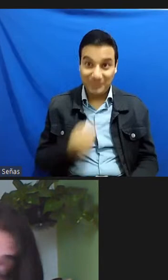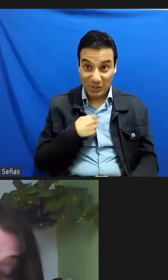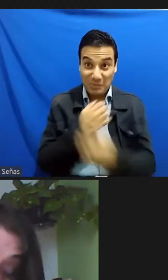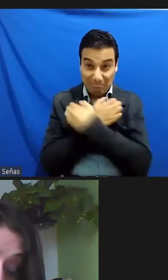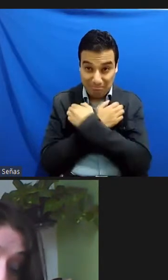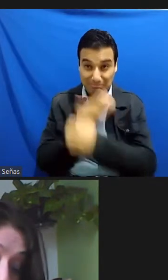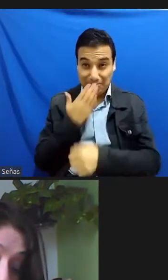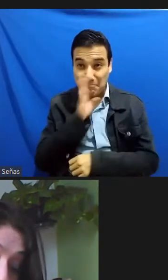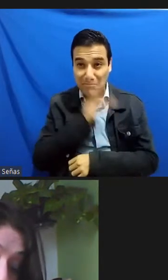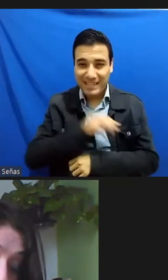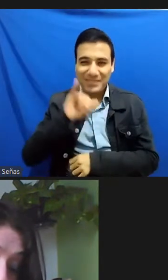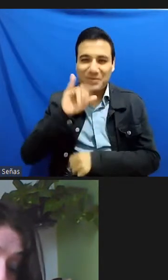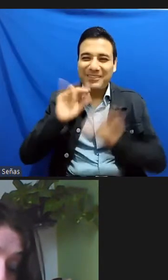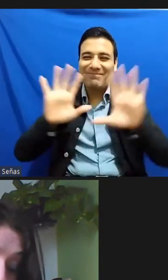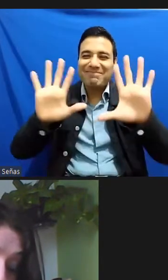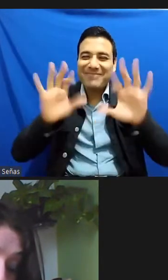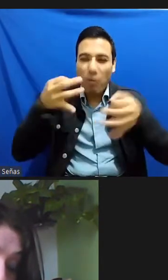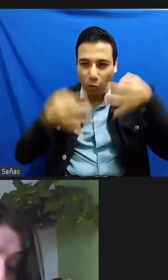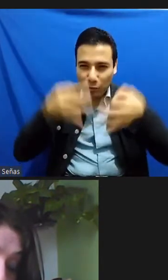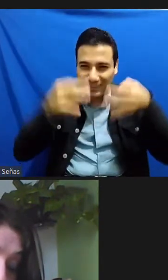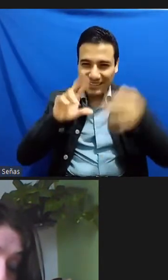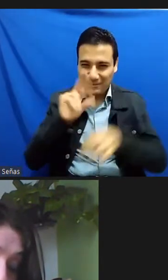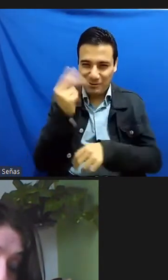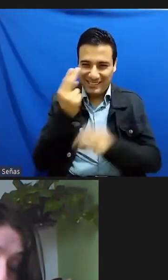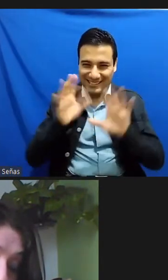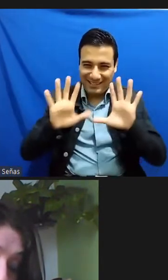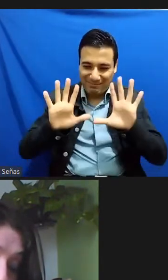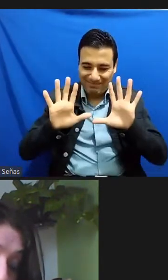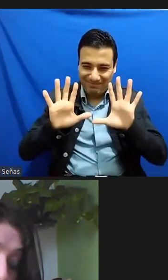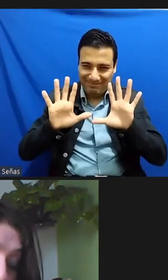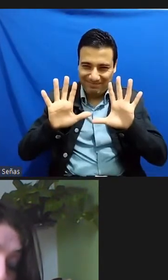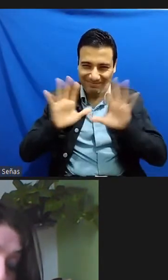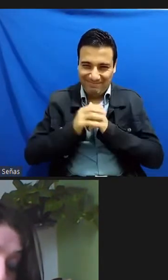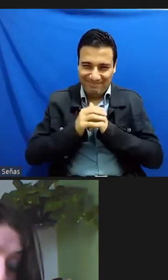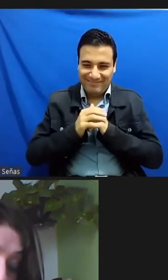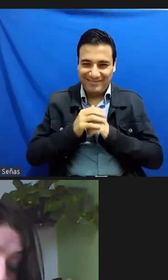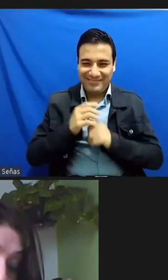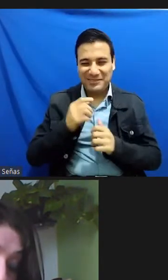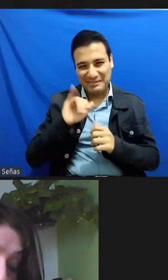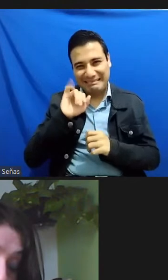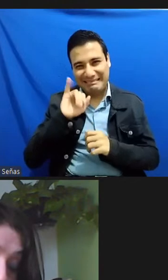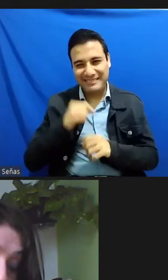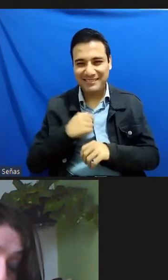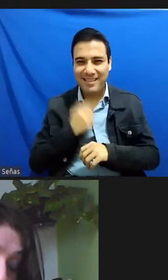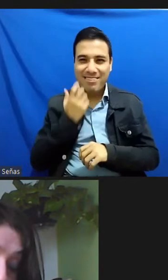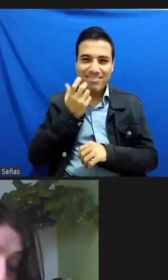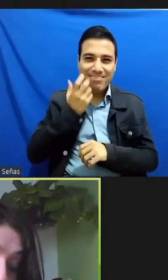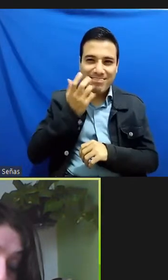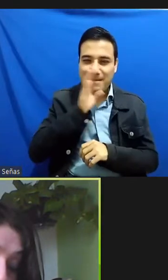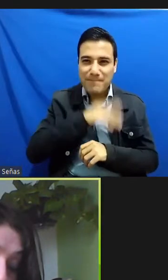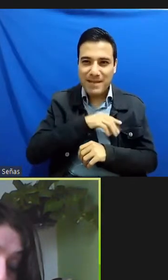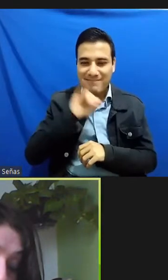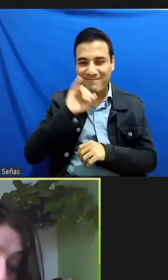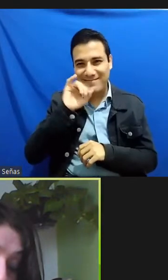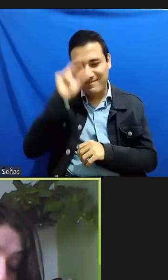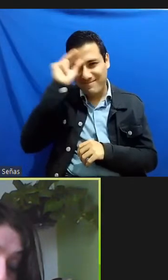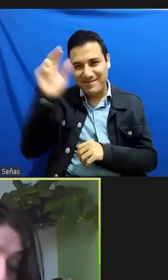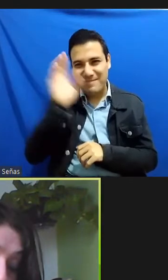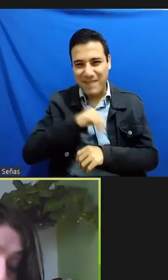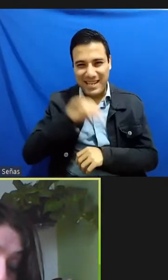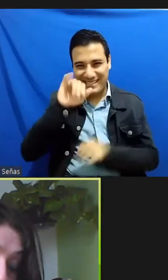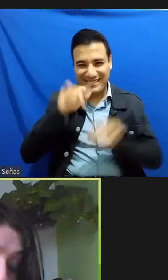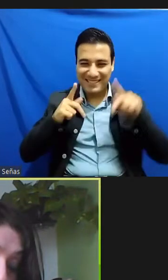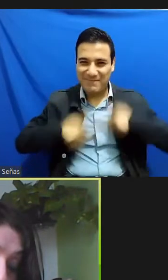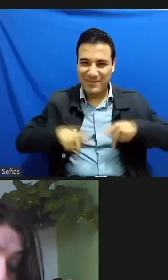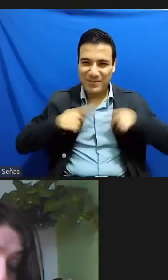robo hay hay este chantaje hay muchas muchos elementos no aceptables socialmente pero